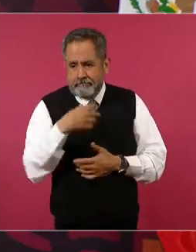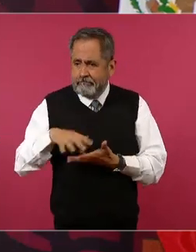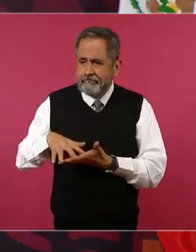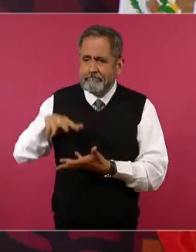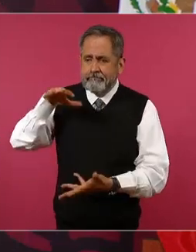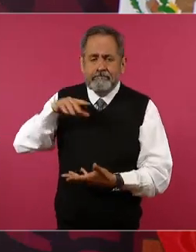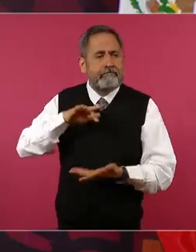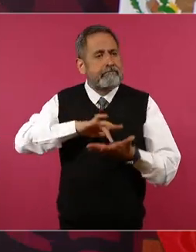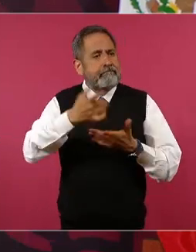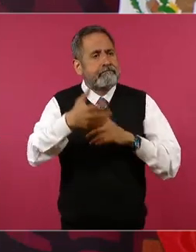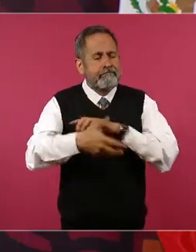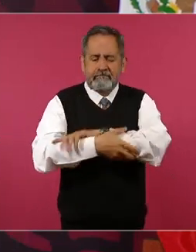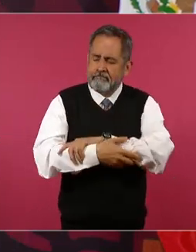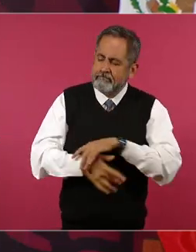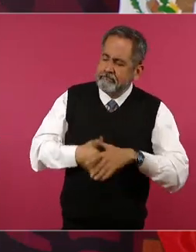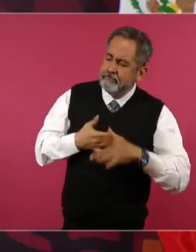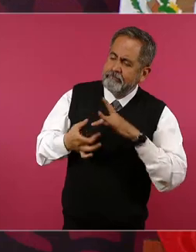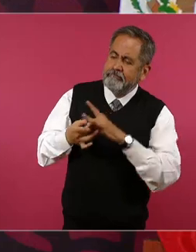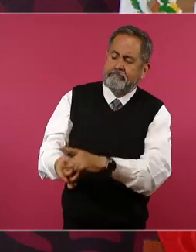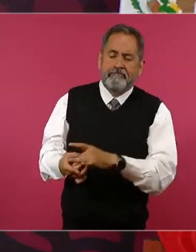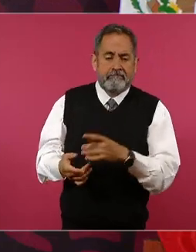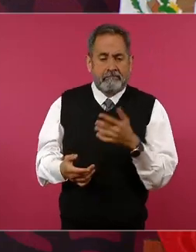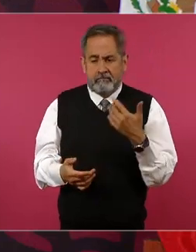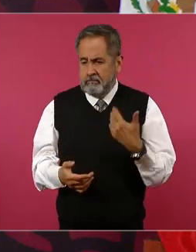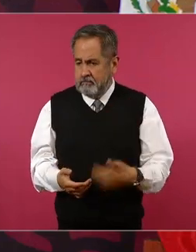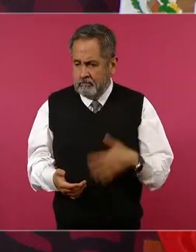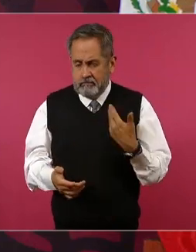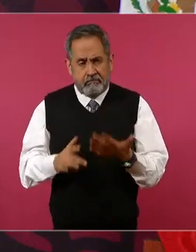solidaridad esa fraternidad